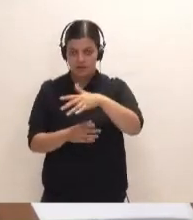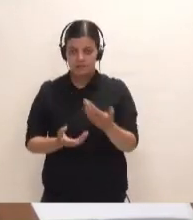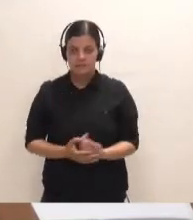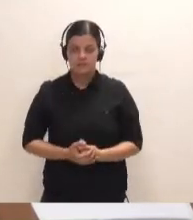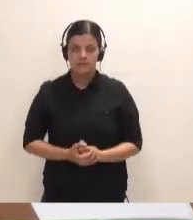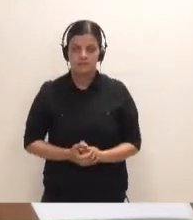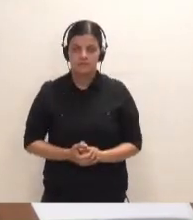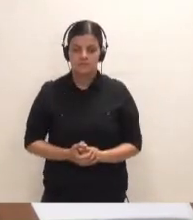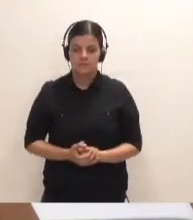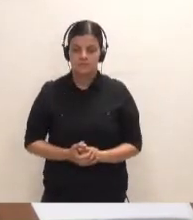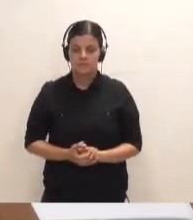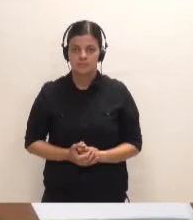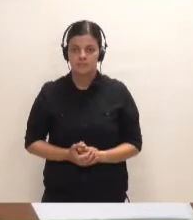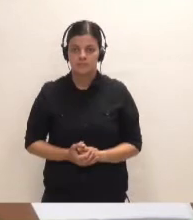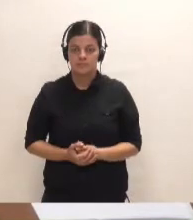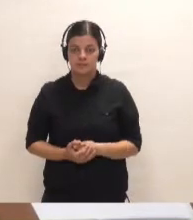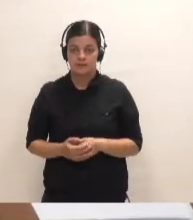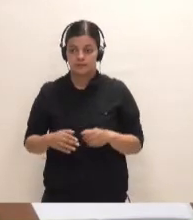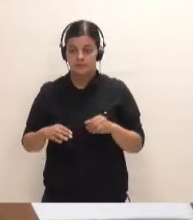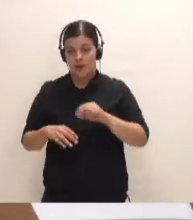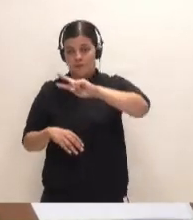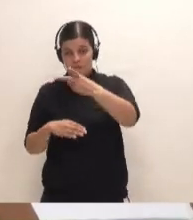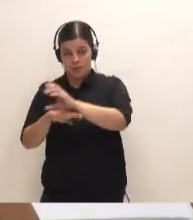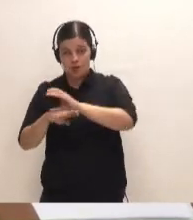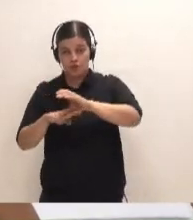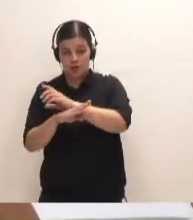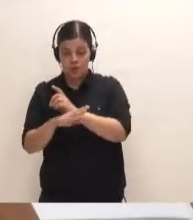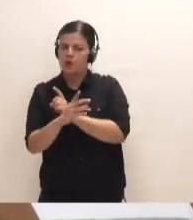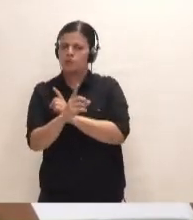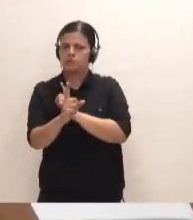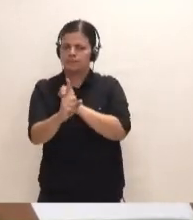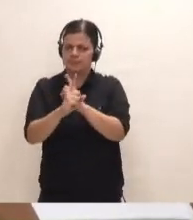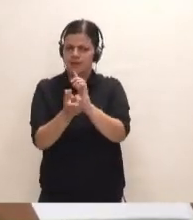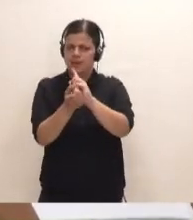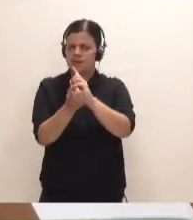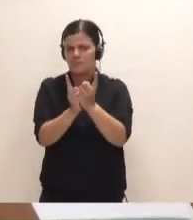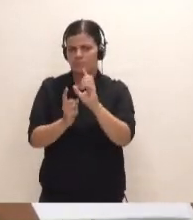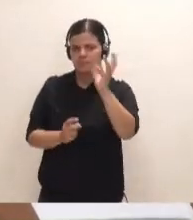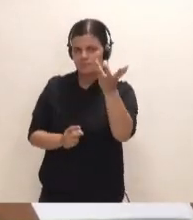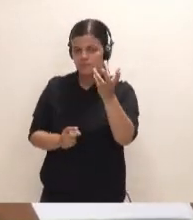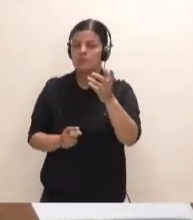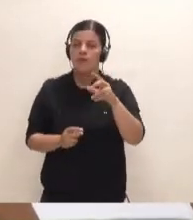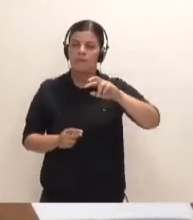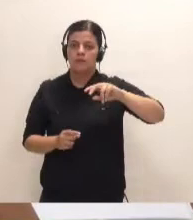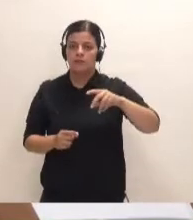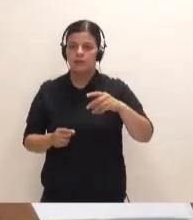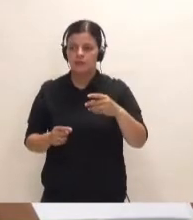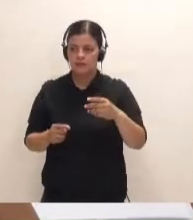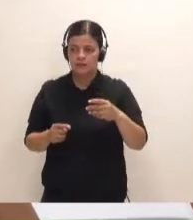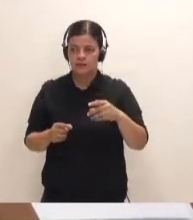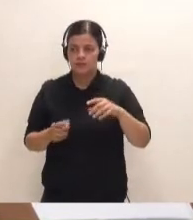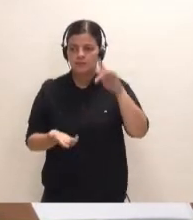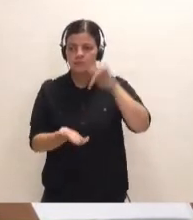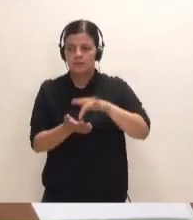Respondió la citada Viceconsejería de Lucha contra el Cambio Climático y Energía, con fecha 5 de